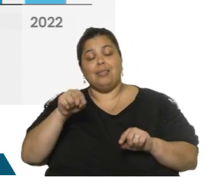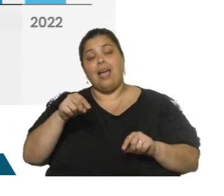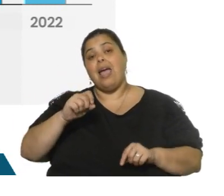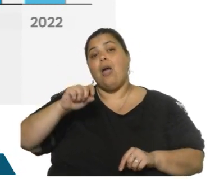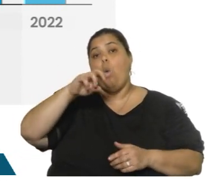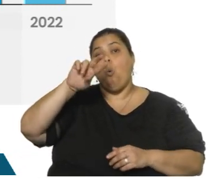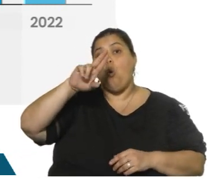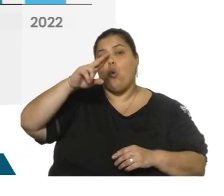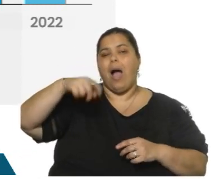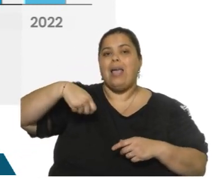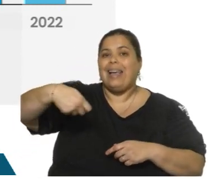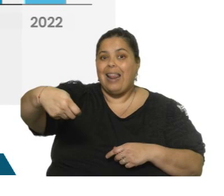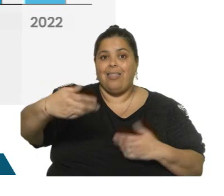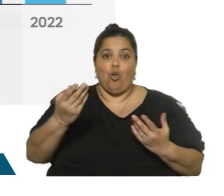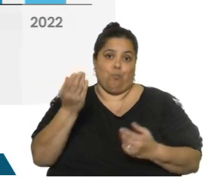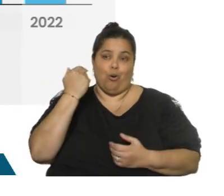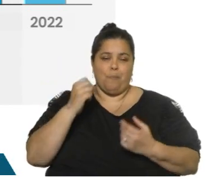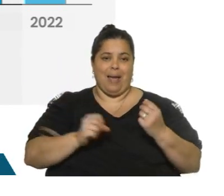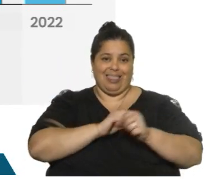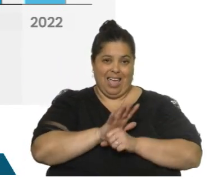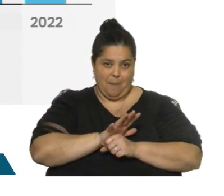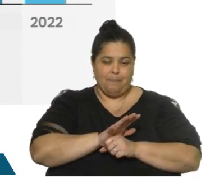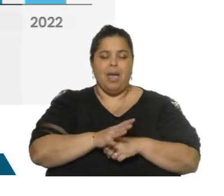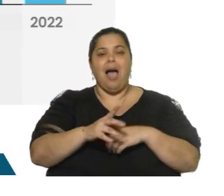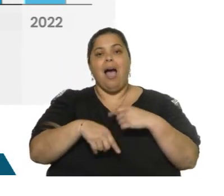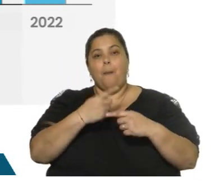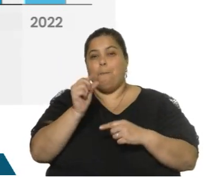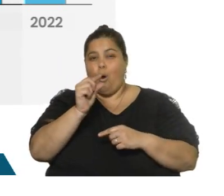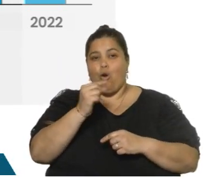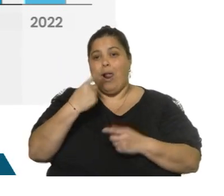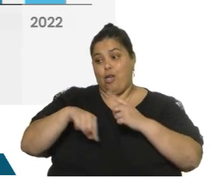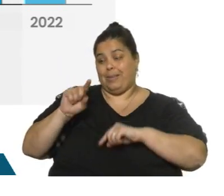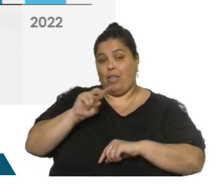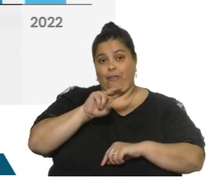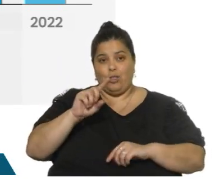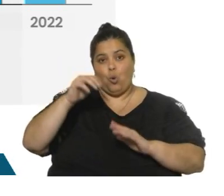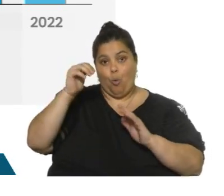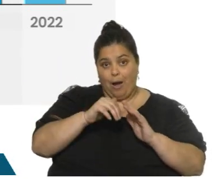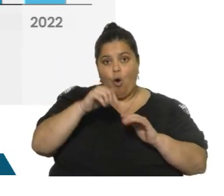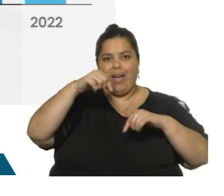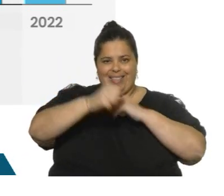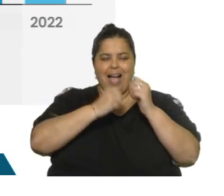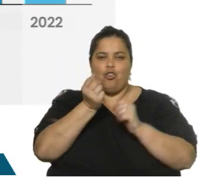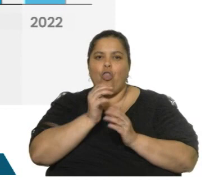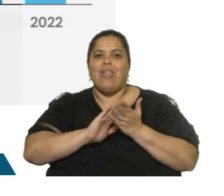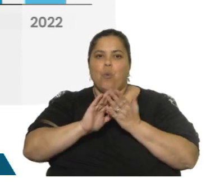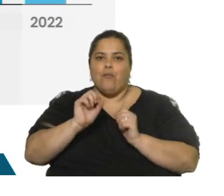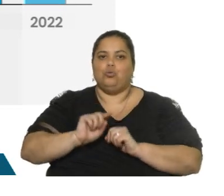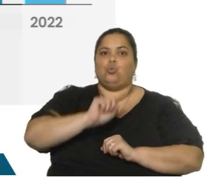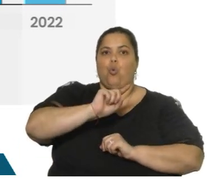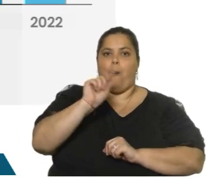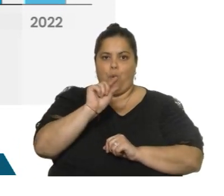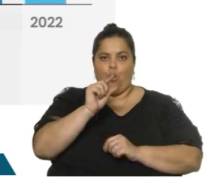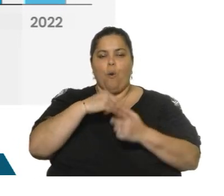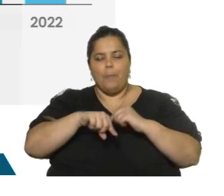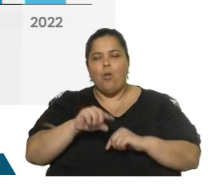internacionales, tratando de hacer frente a la pandemia. Algo bajó en 2021, pero volvió a subir este año. También es de destacar, fue de los